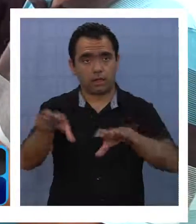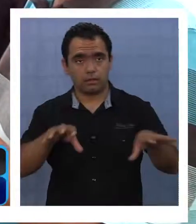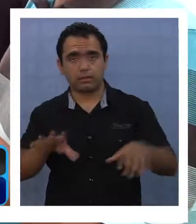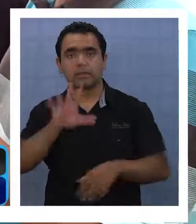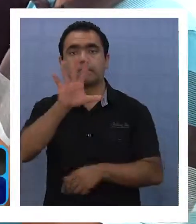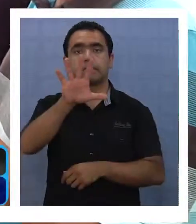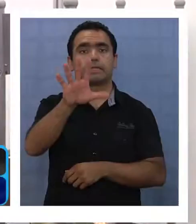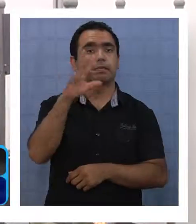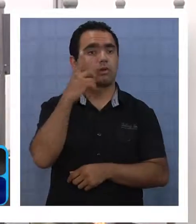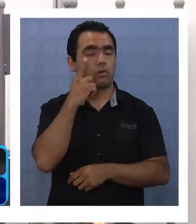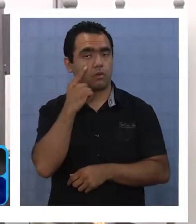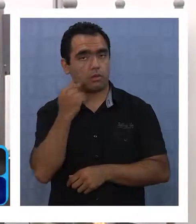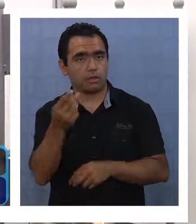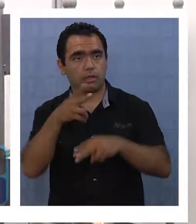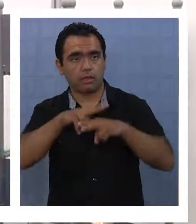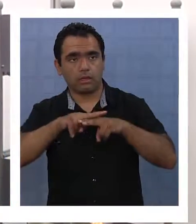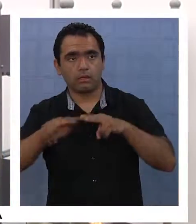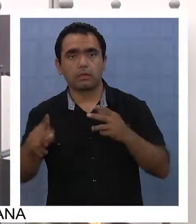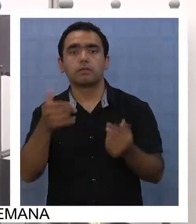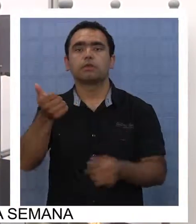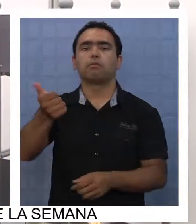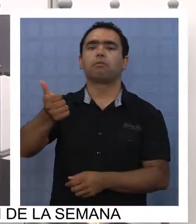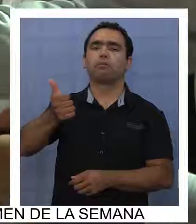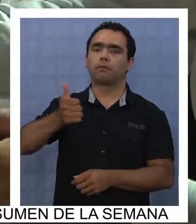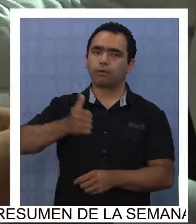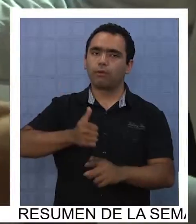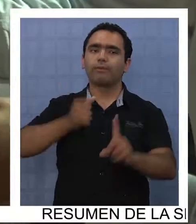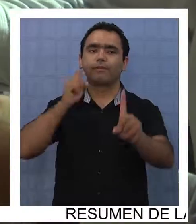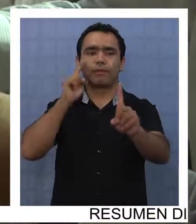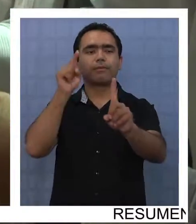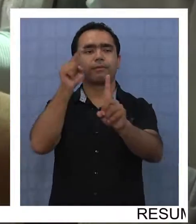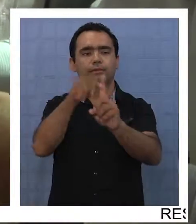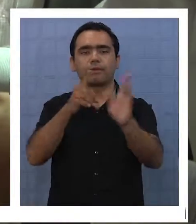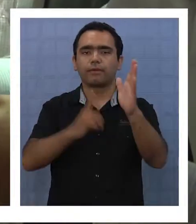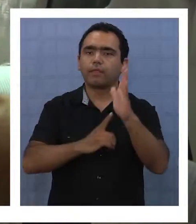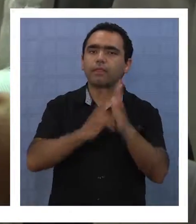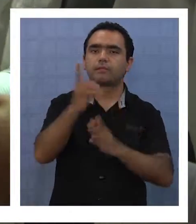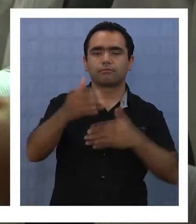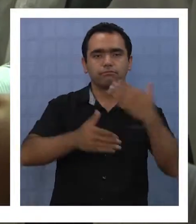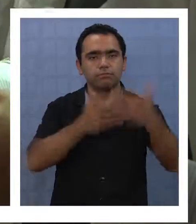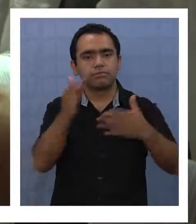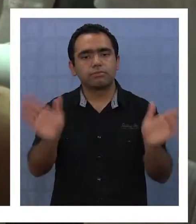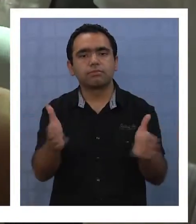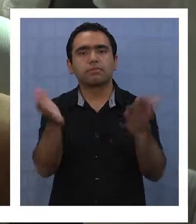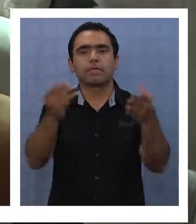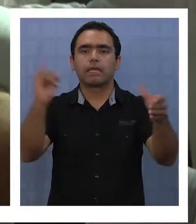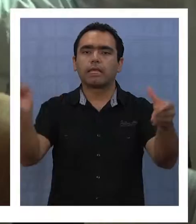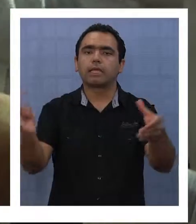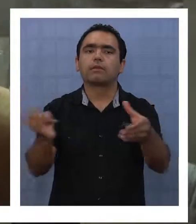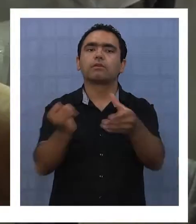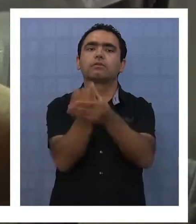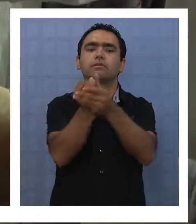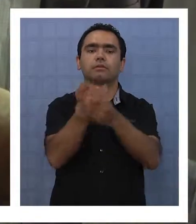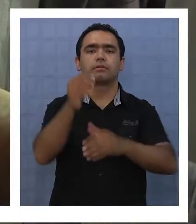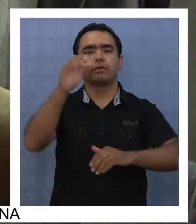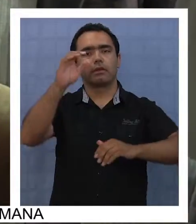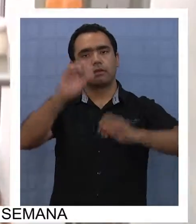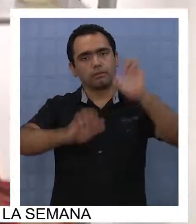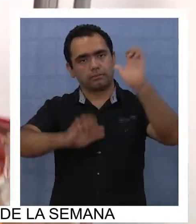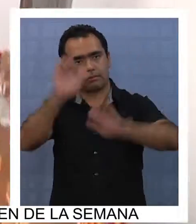cinco días, los cuales cumplieron con el objetivo de fomentar el desarrollo y crecimiento inclusivo de estas microempresas.